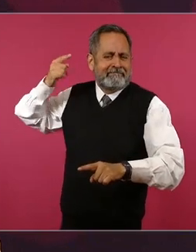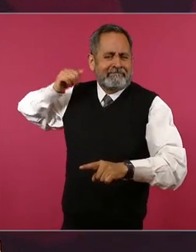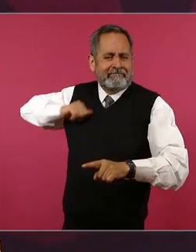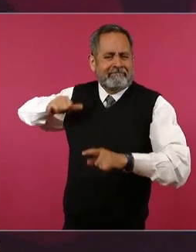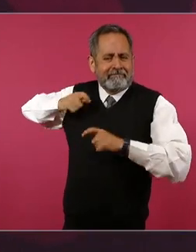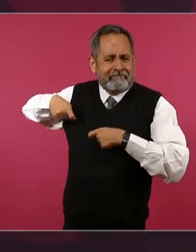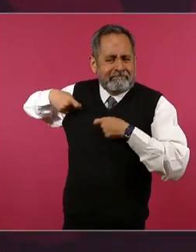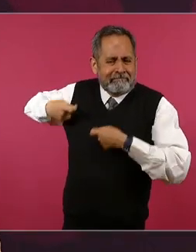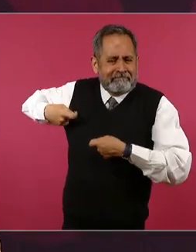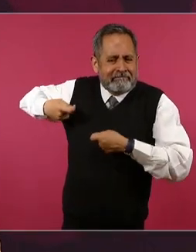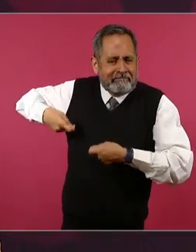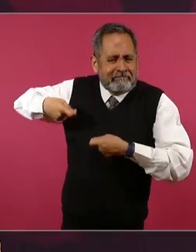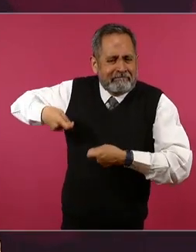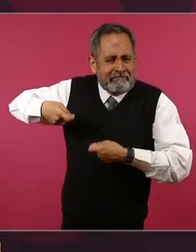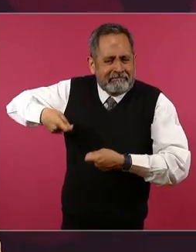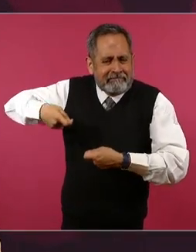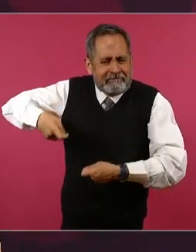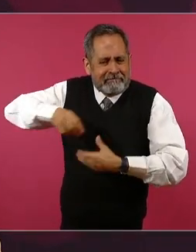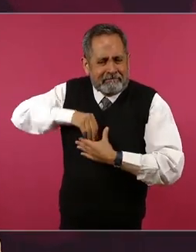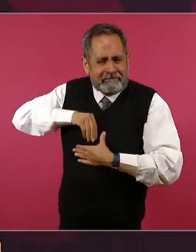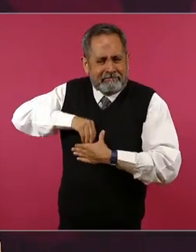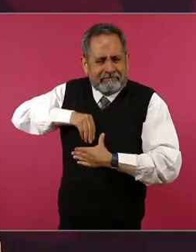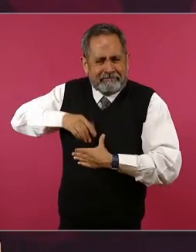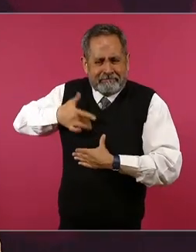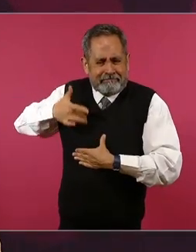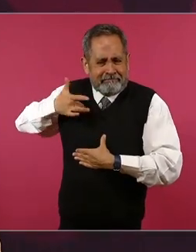importante del México de hoy